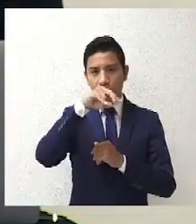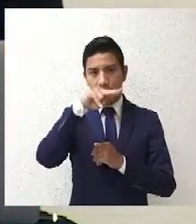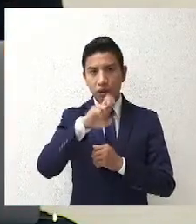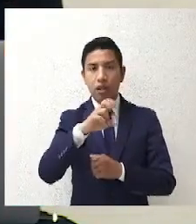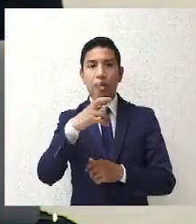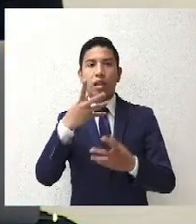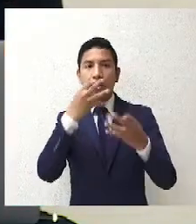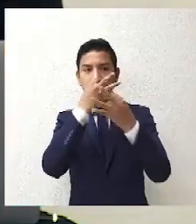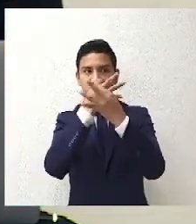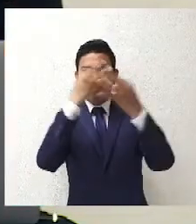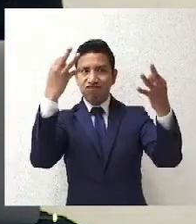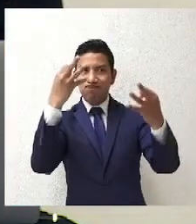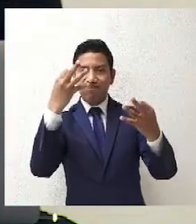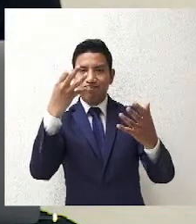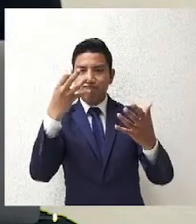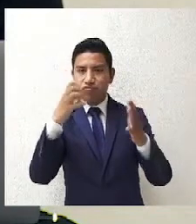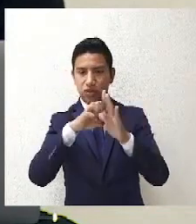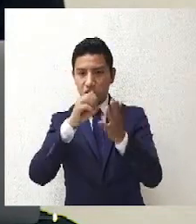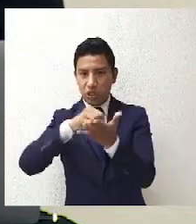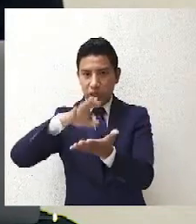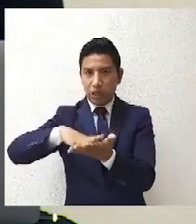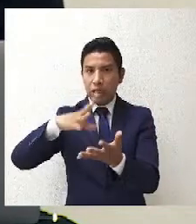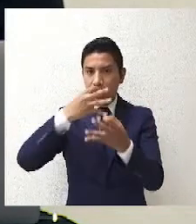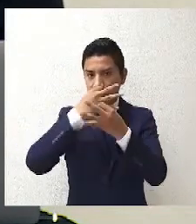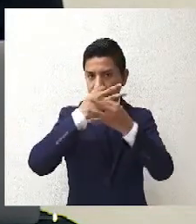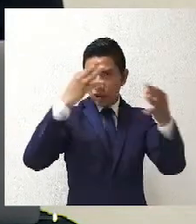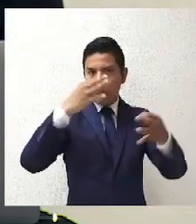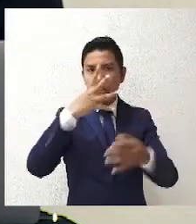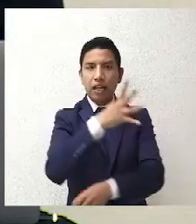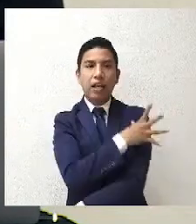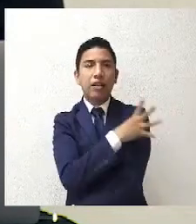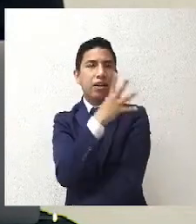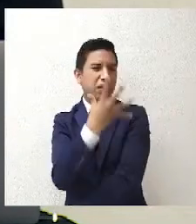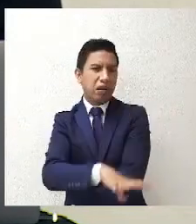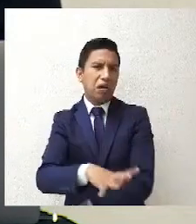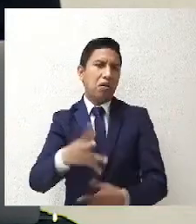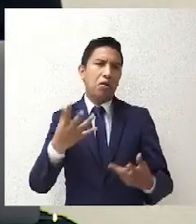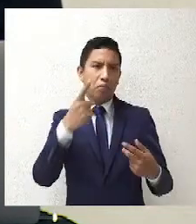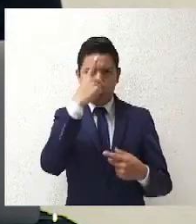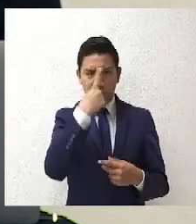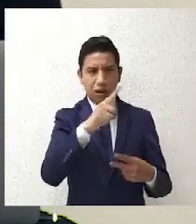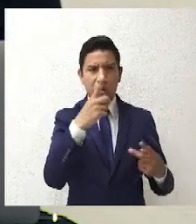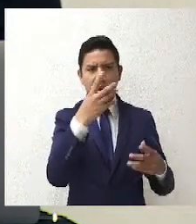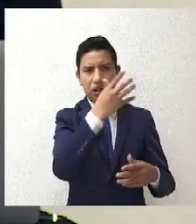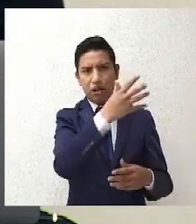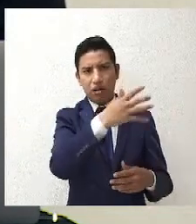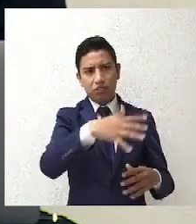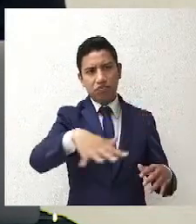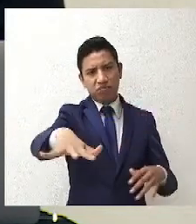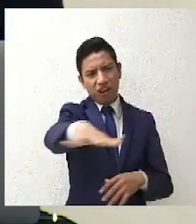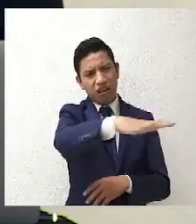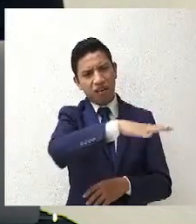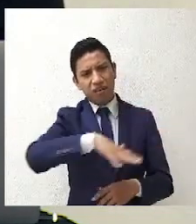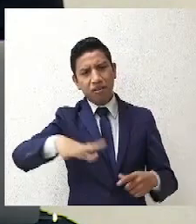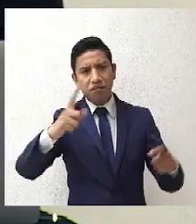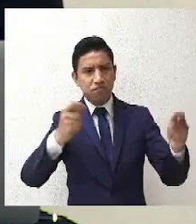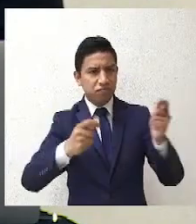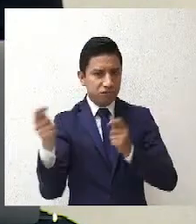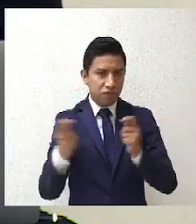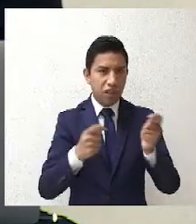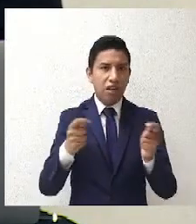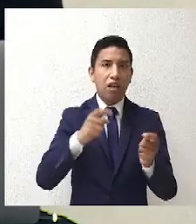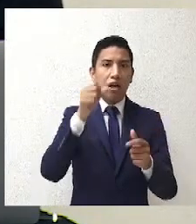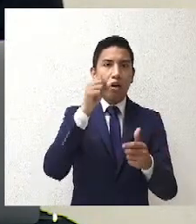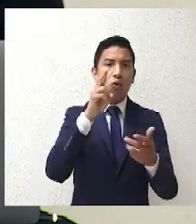y los estados quieren implementar las autoridades administrativas, ¿quién